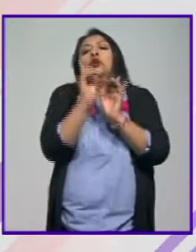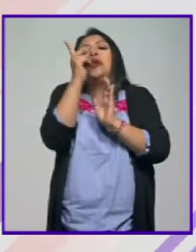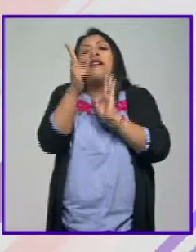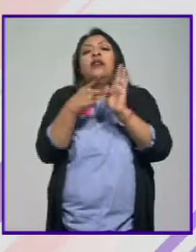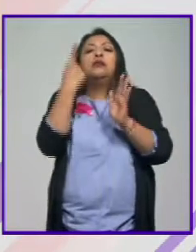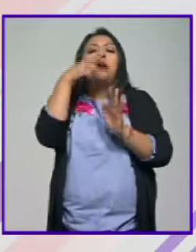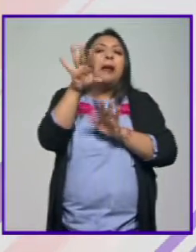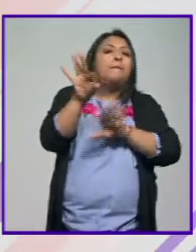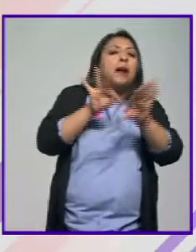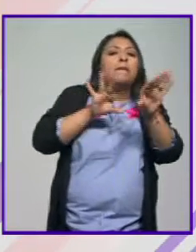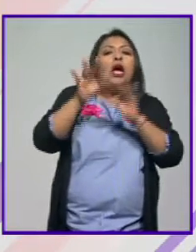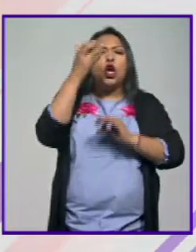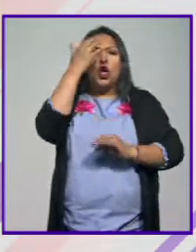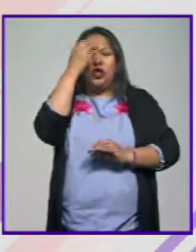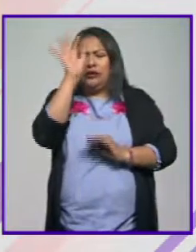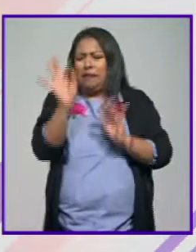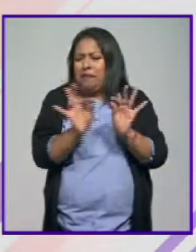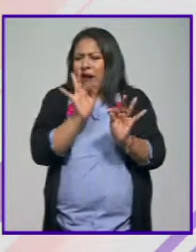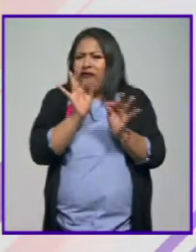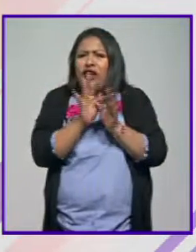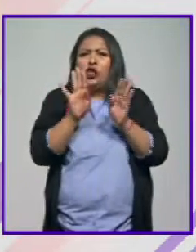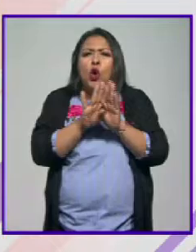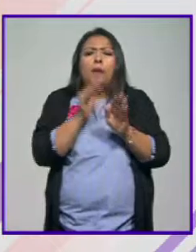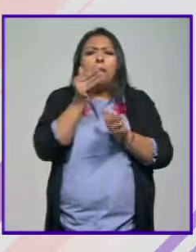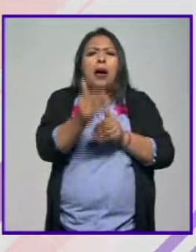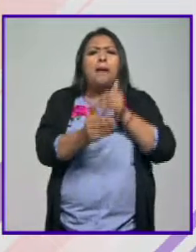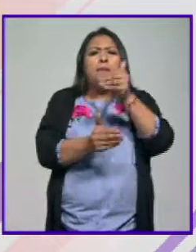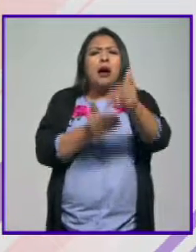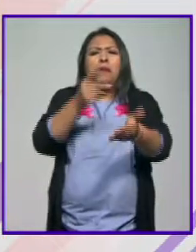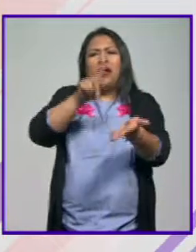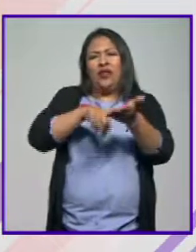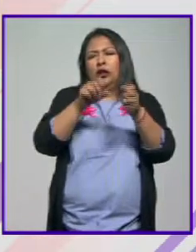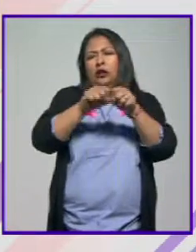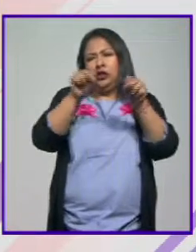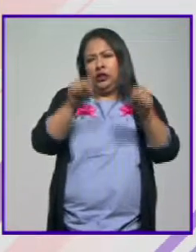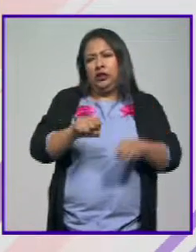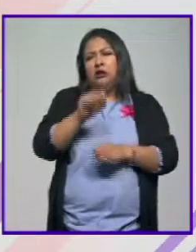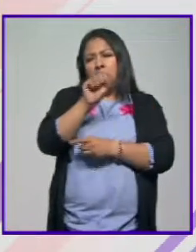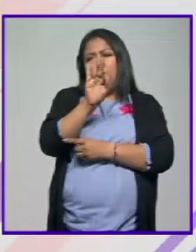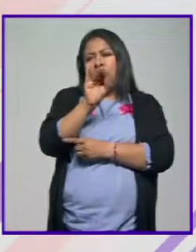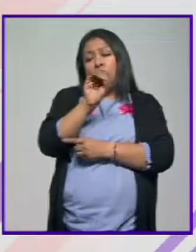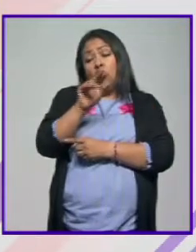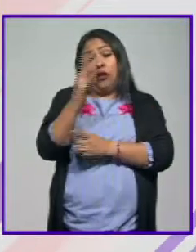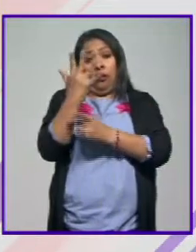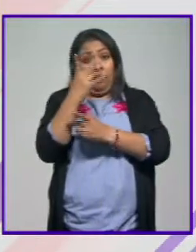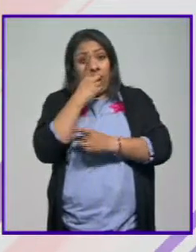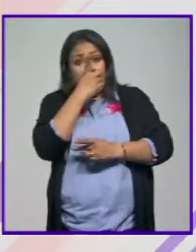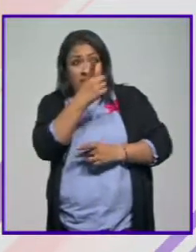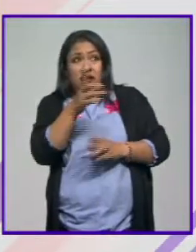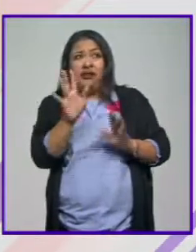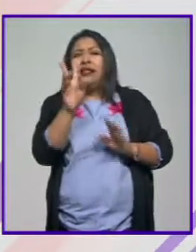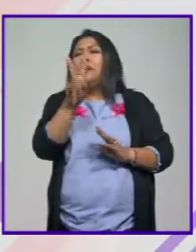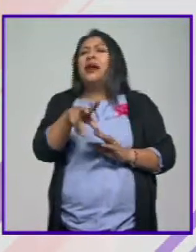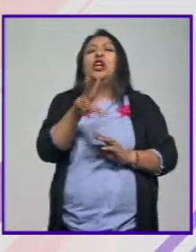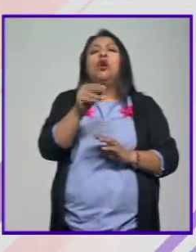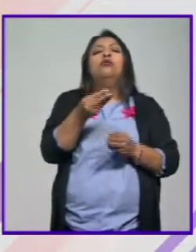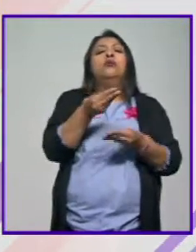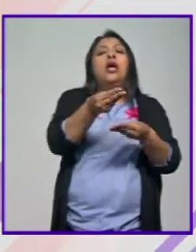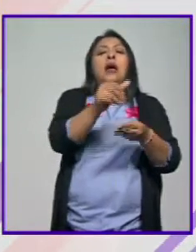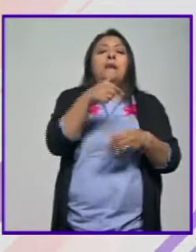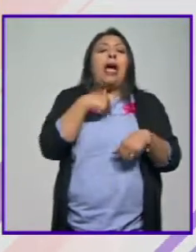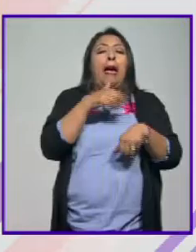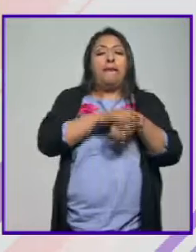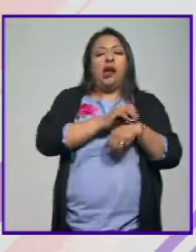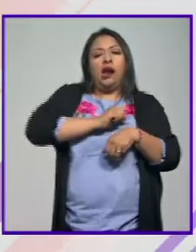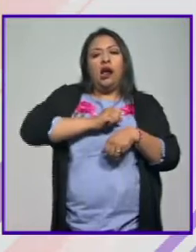ocasión. Entonces, conocen a la perfección cómo es que funciona este sistema y lo que decían es que en realidad no es que se otorgue a